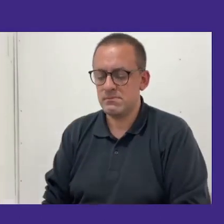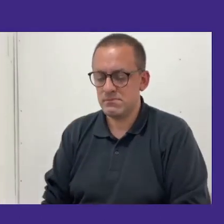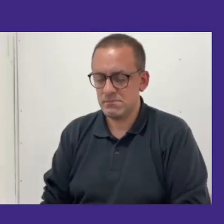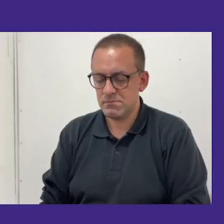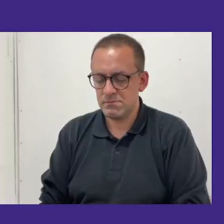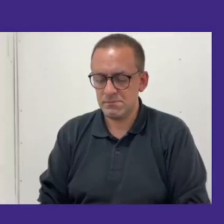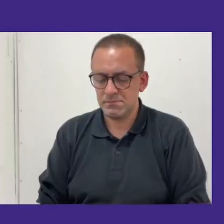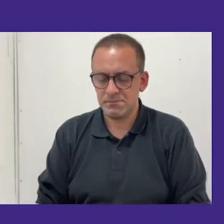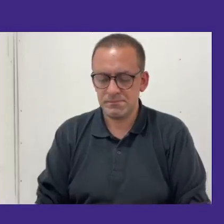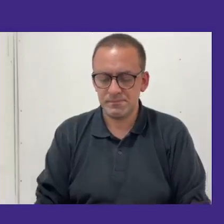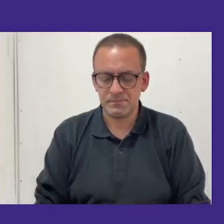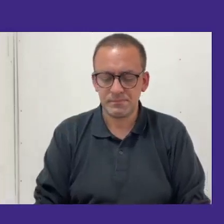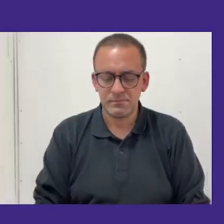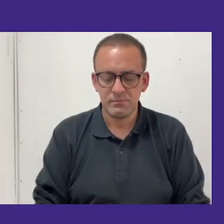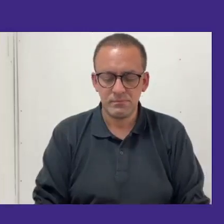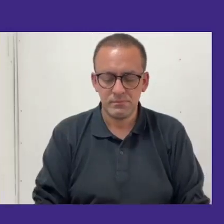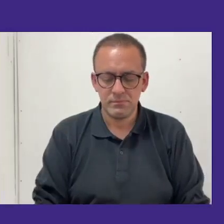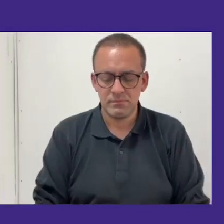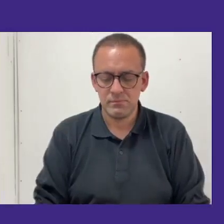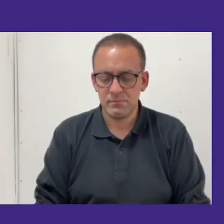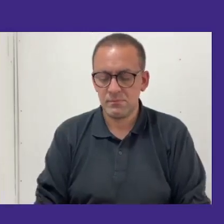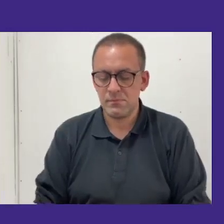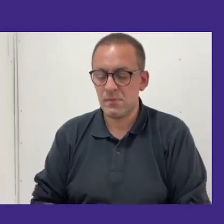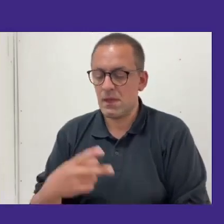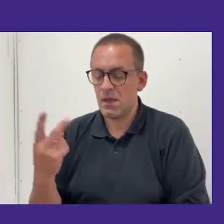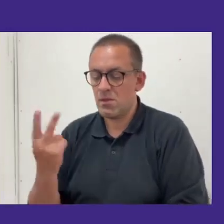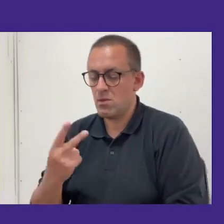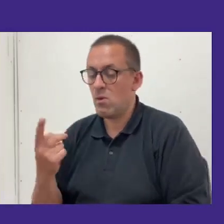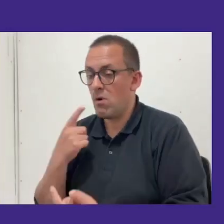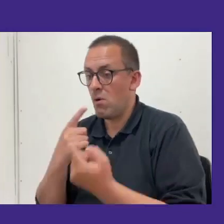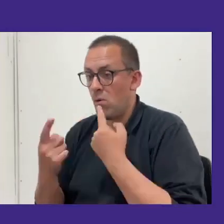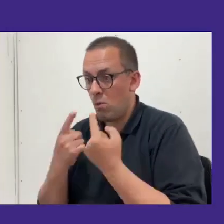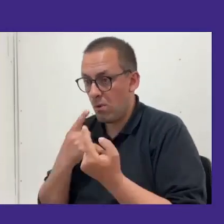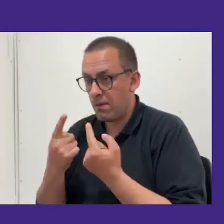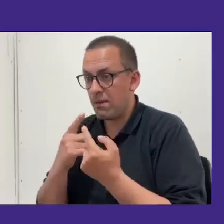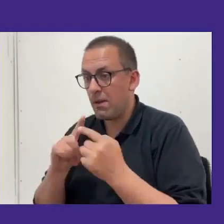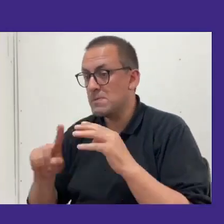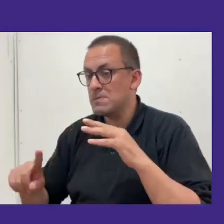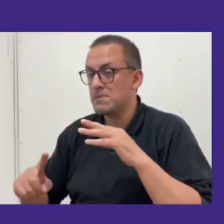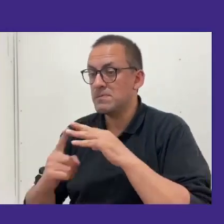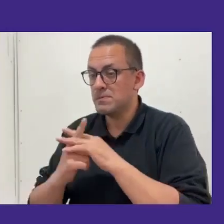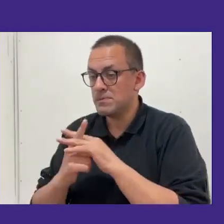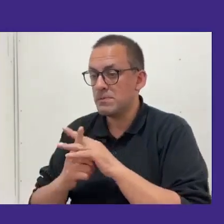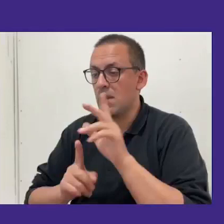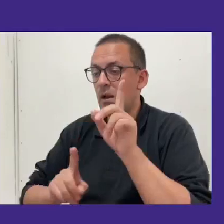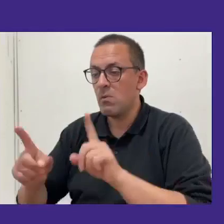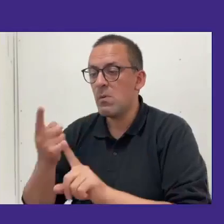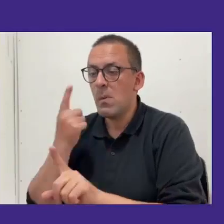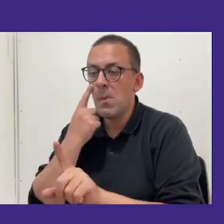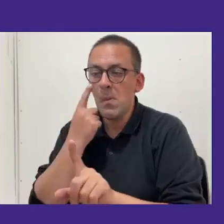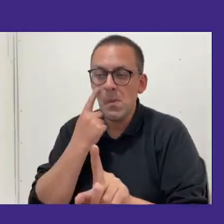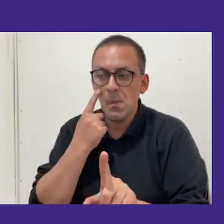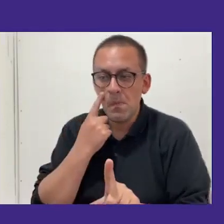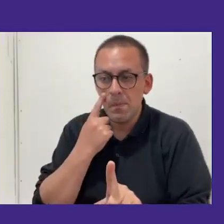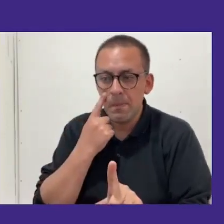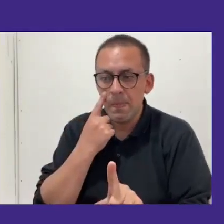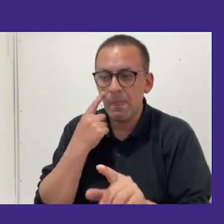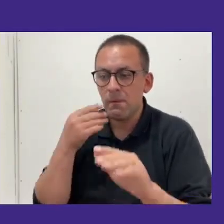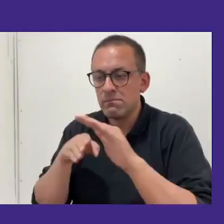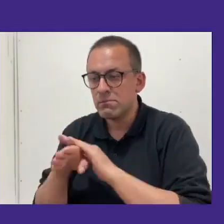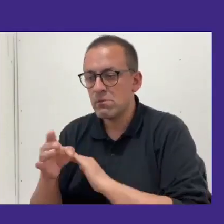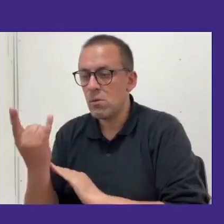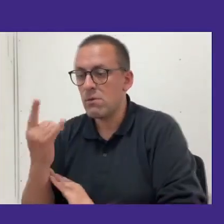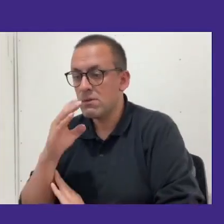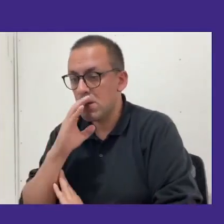Según ambas encuestas, el principal acercamiento que había tenido a la Universidad de